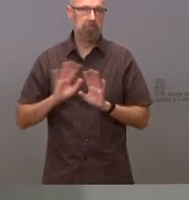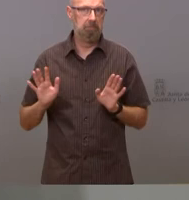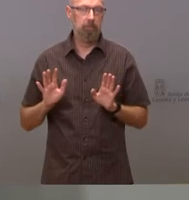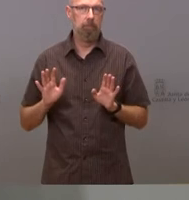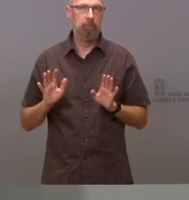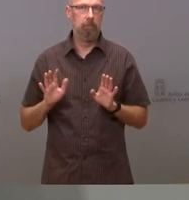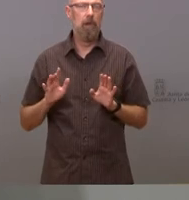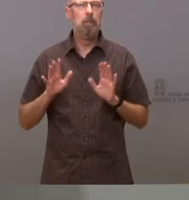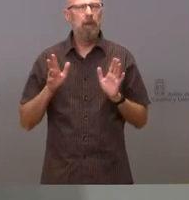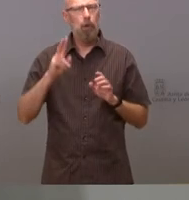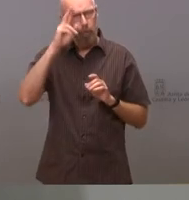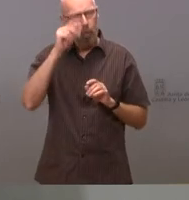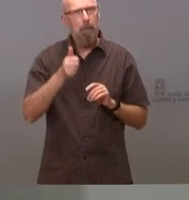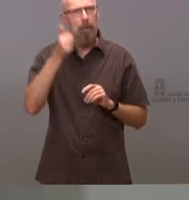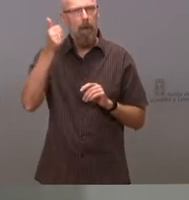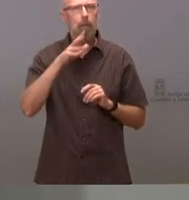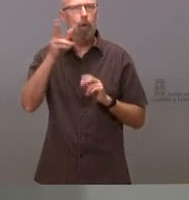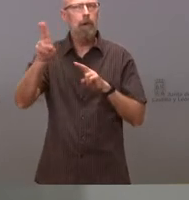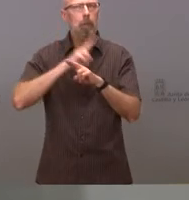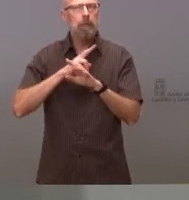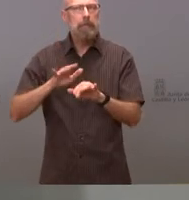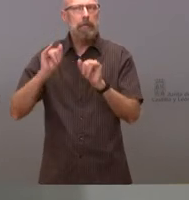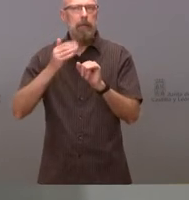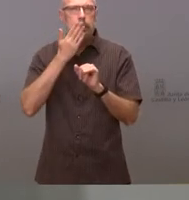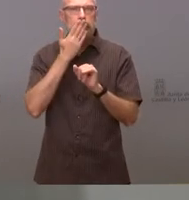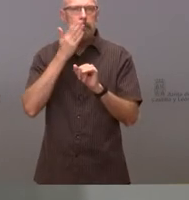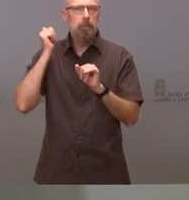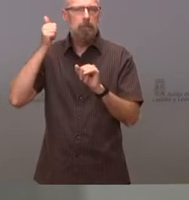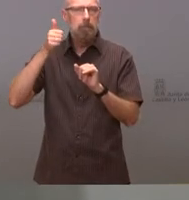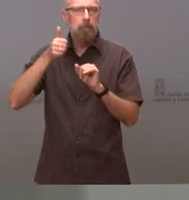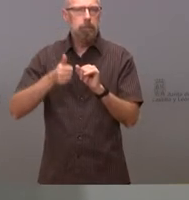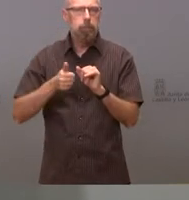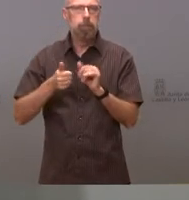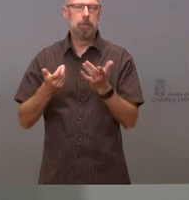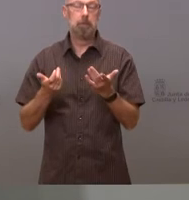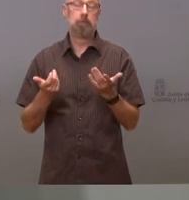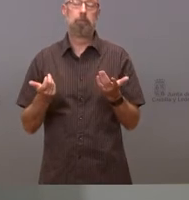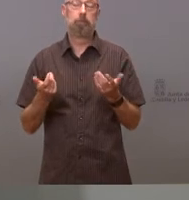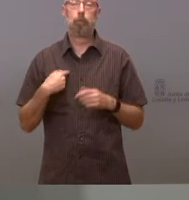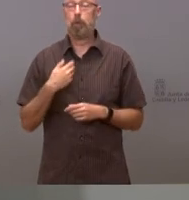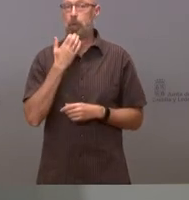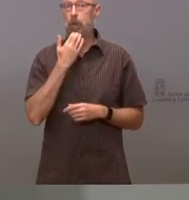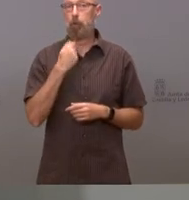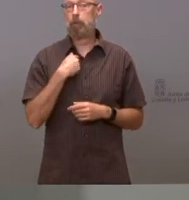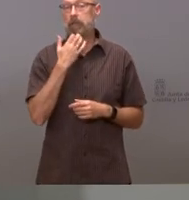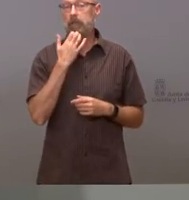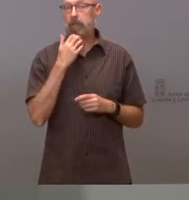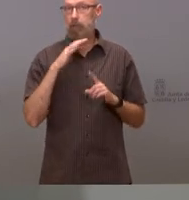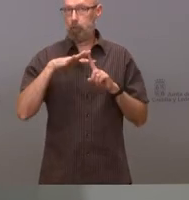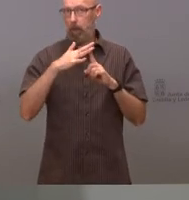a preocupar un poco es la ausencia de respuesta yo he de decirles que si yo recibo una carta en estas condiciones